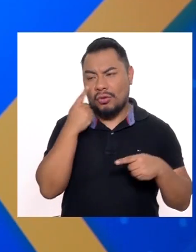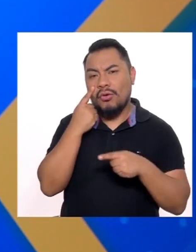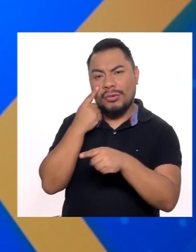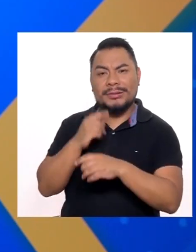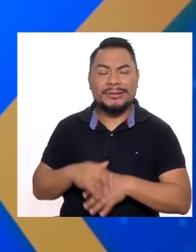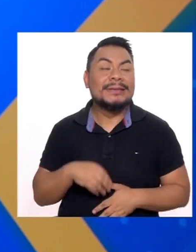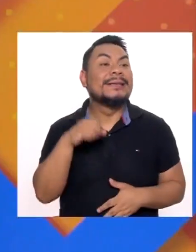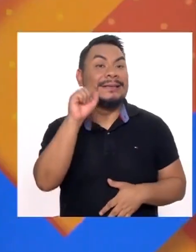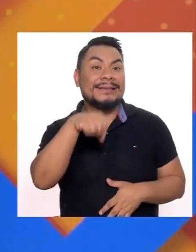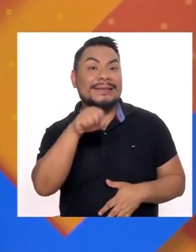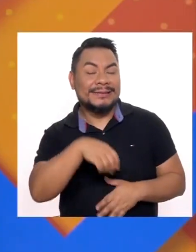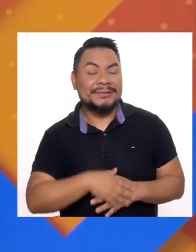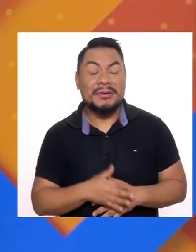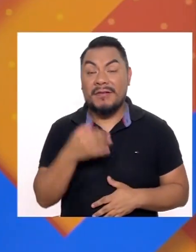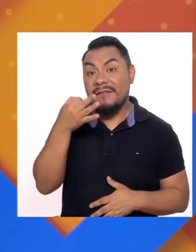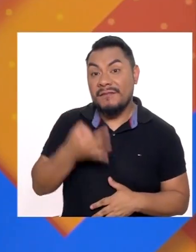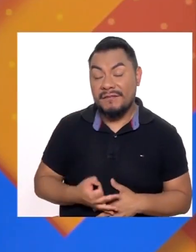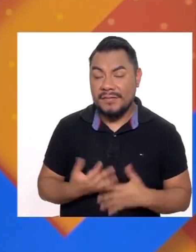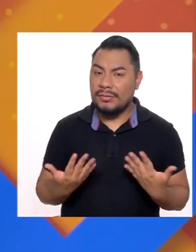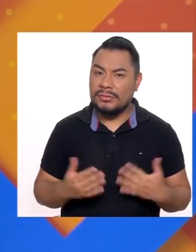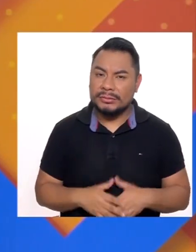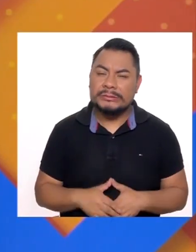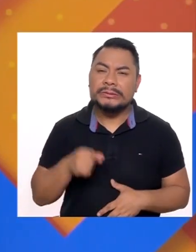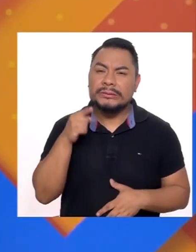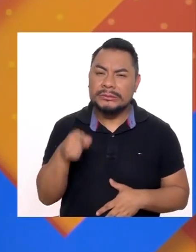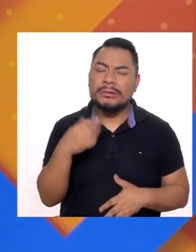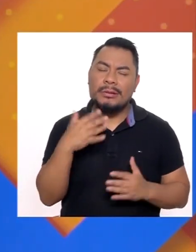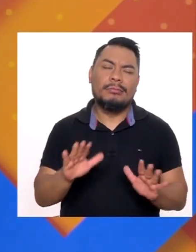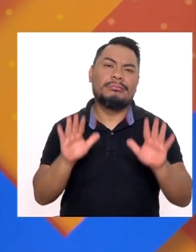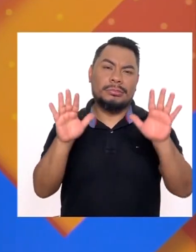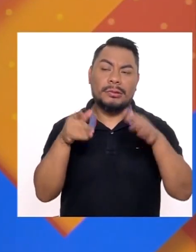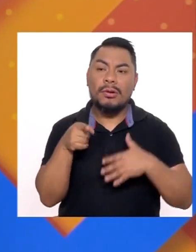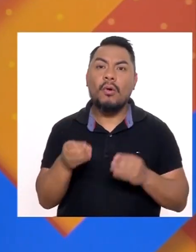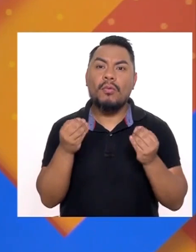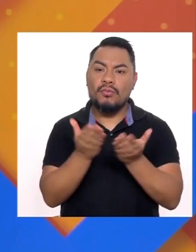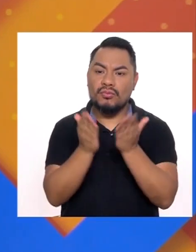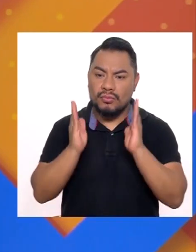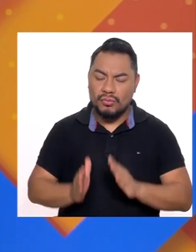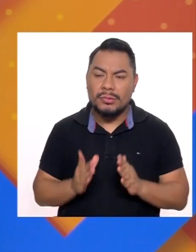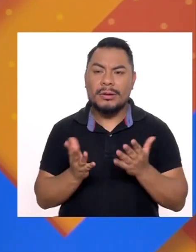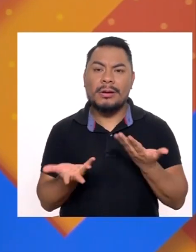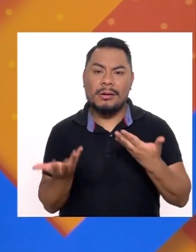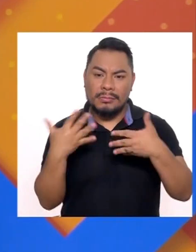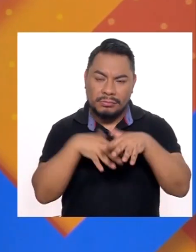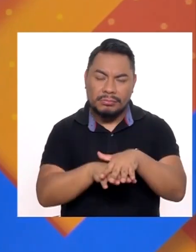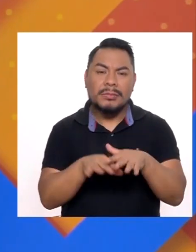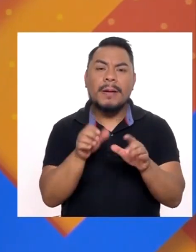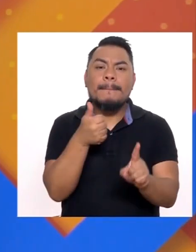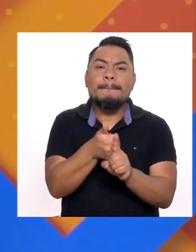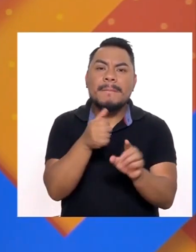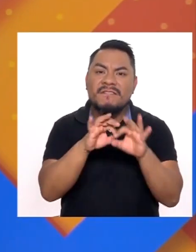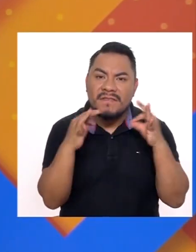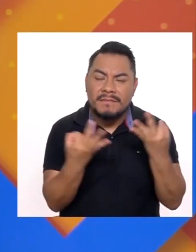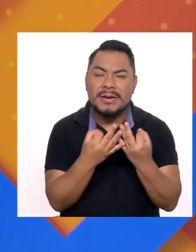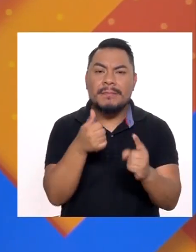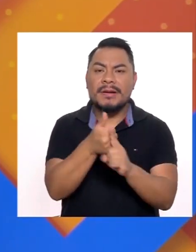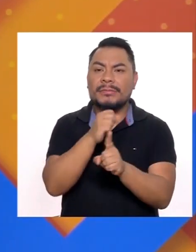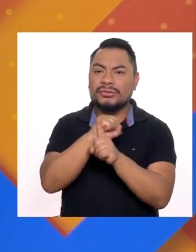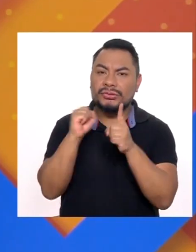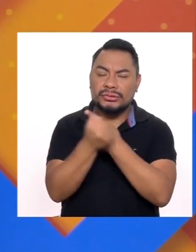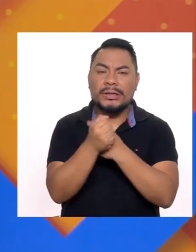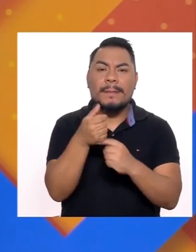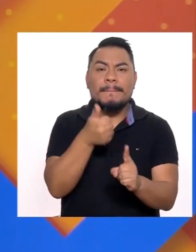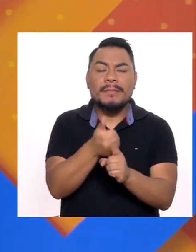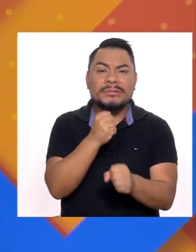del distrito Así es, Gina Y la verdad es que es fabuloso ¿Cómo es que el alumno está integrado En la misma familia En la misma